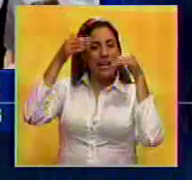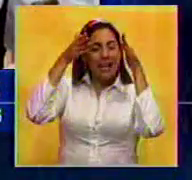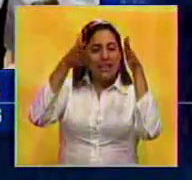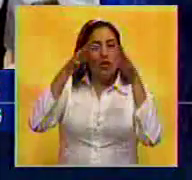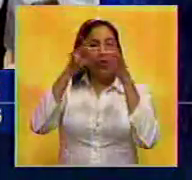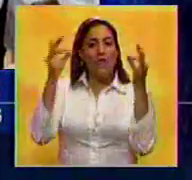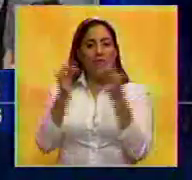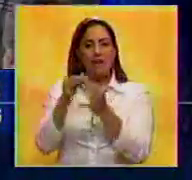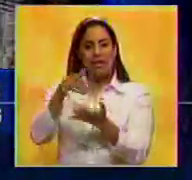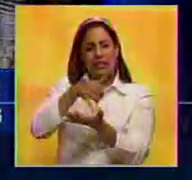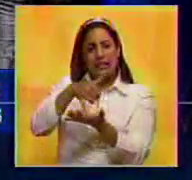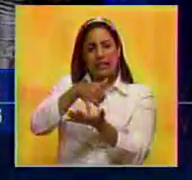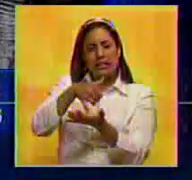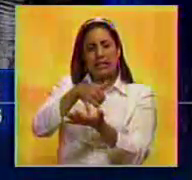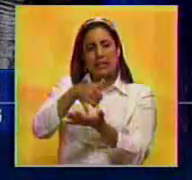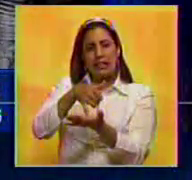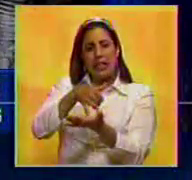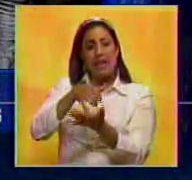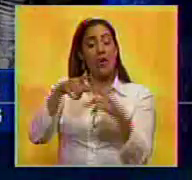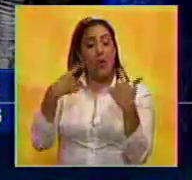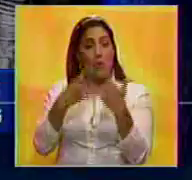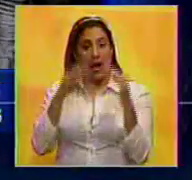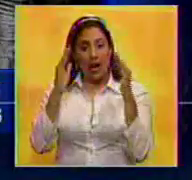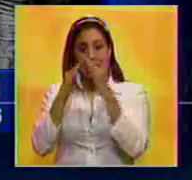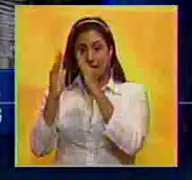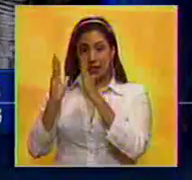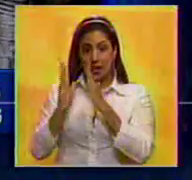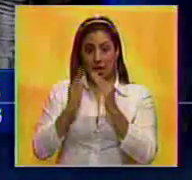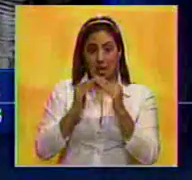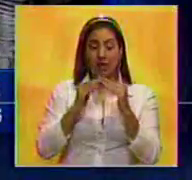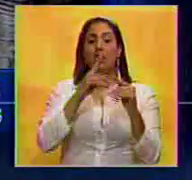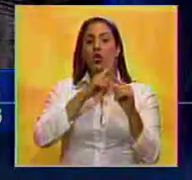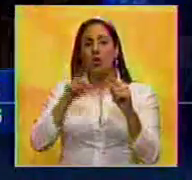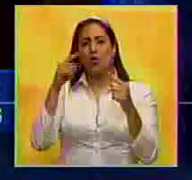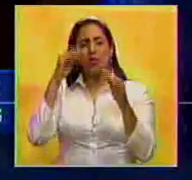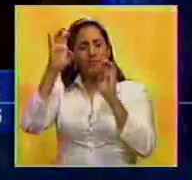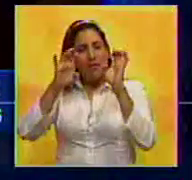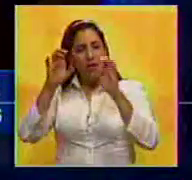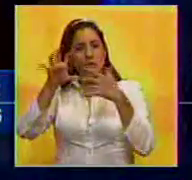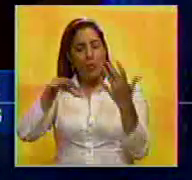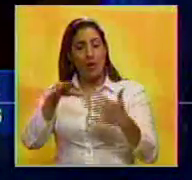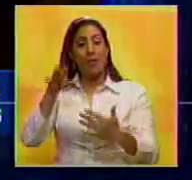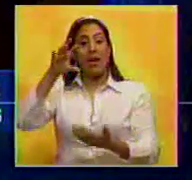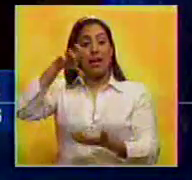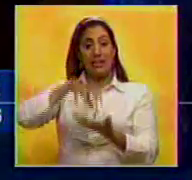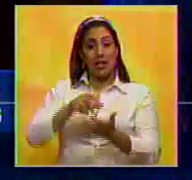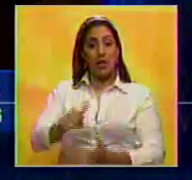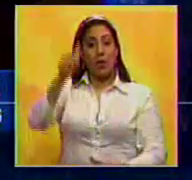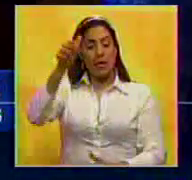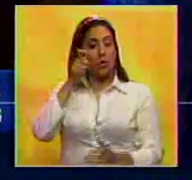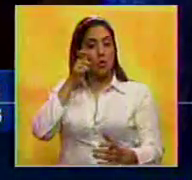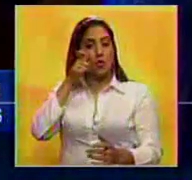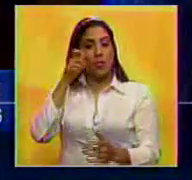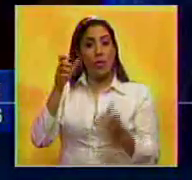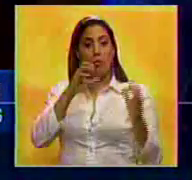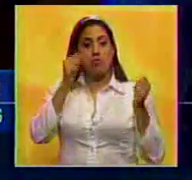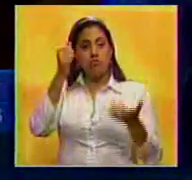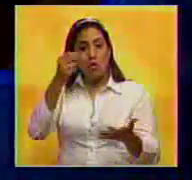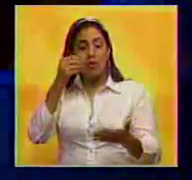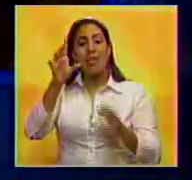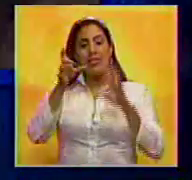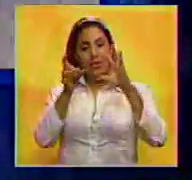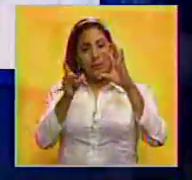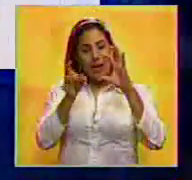familias más vulnerables en el casa por casa y caso por caso. Enmarcado en el Estado Mayor de Supervisión de los CLAP y